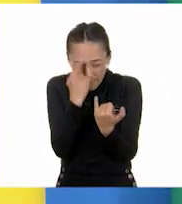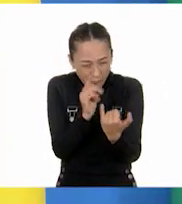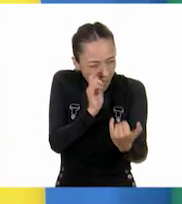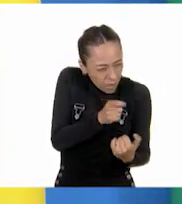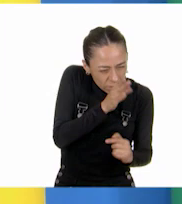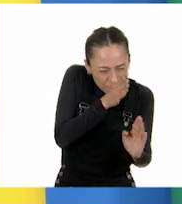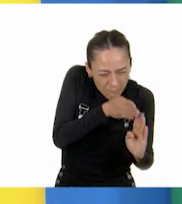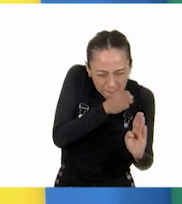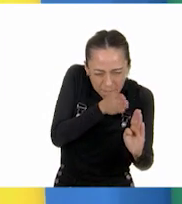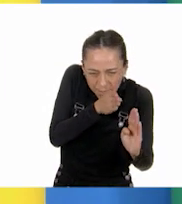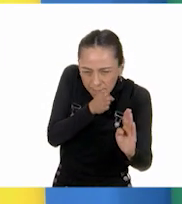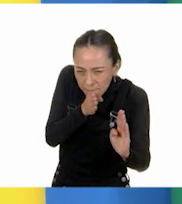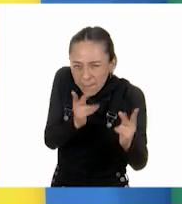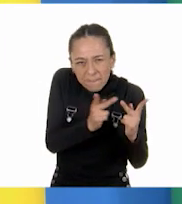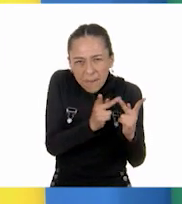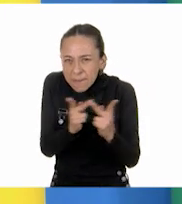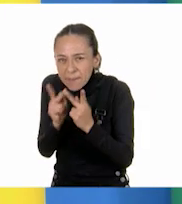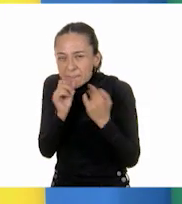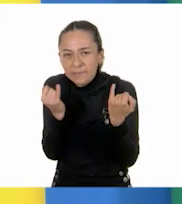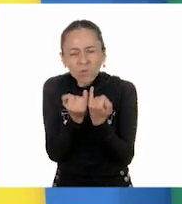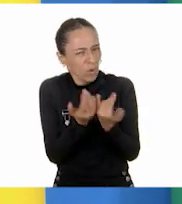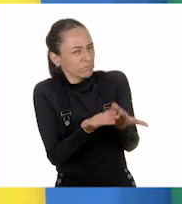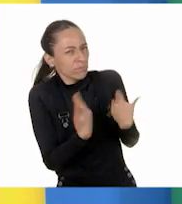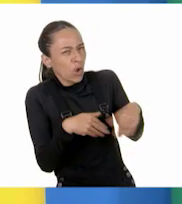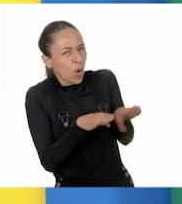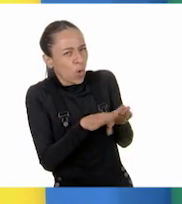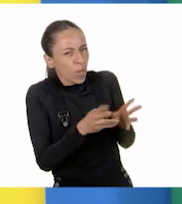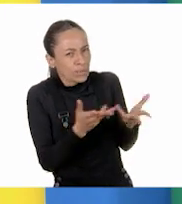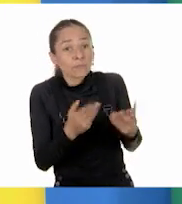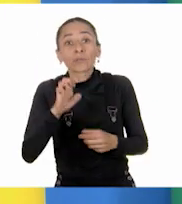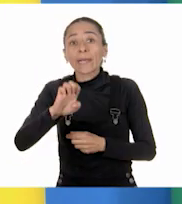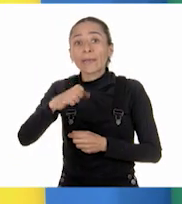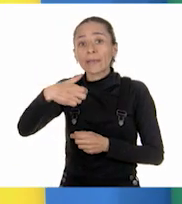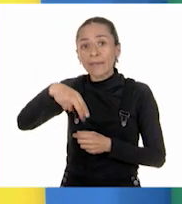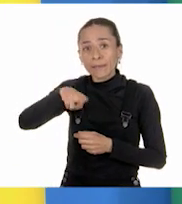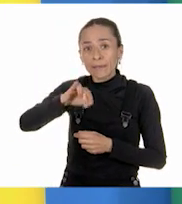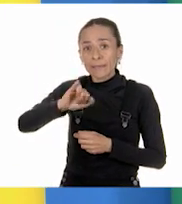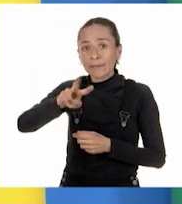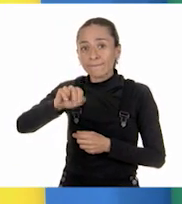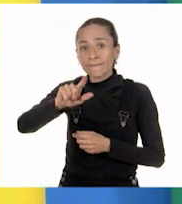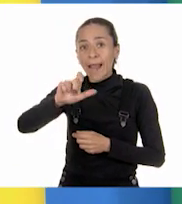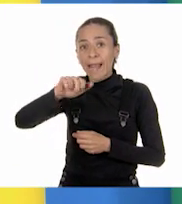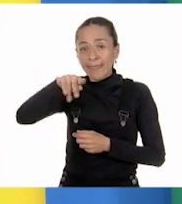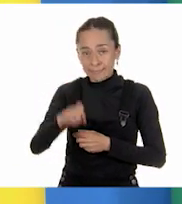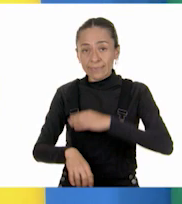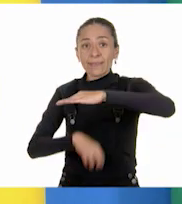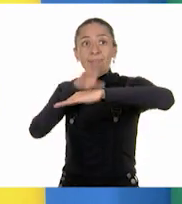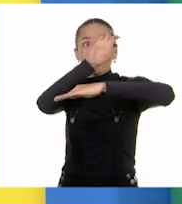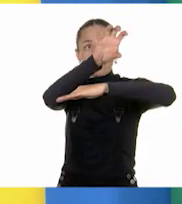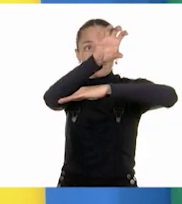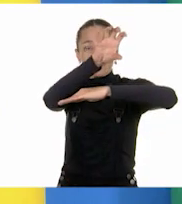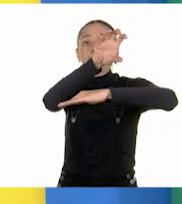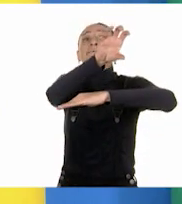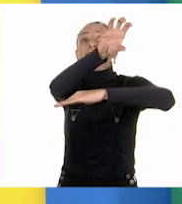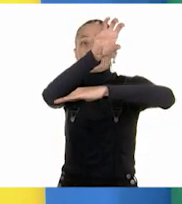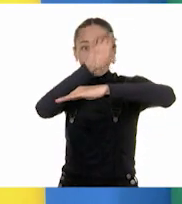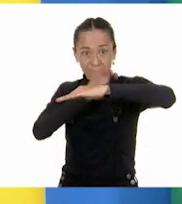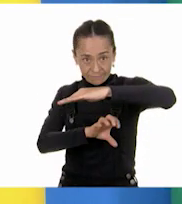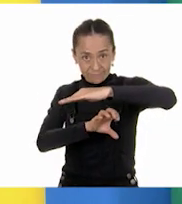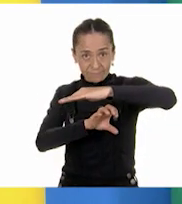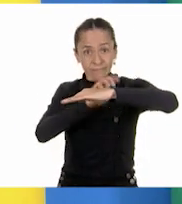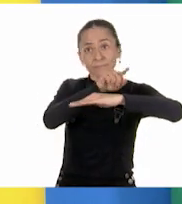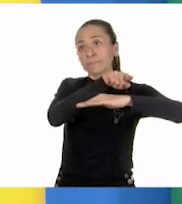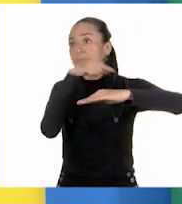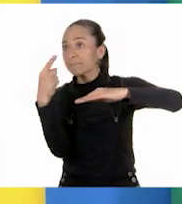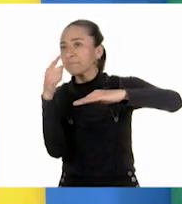ya sabemos que para obtener una fracción equivalente, se multiplican el numerador y el denominador por el mismo número. Así